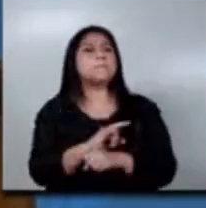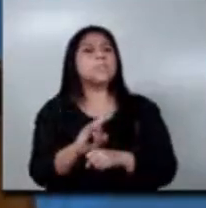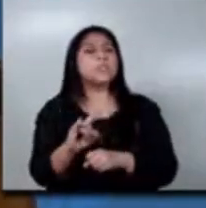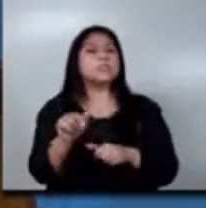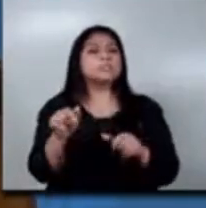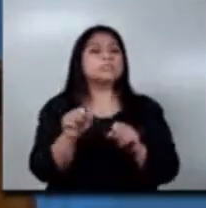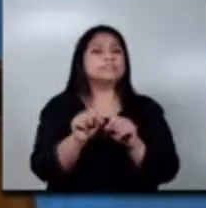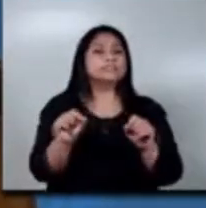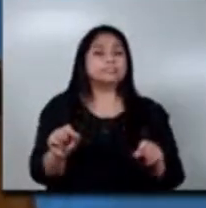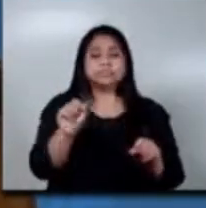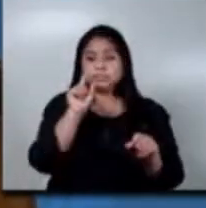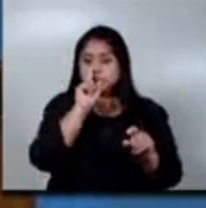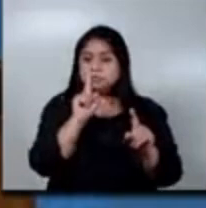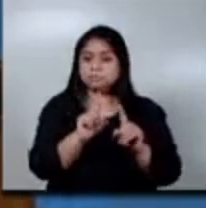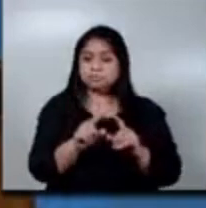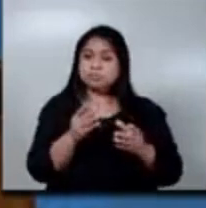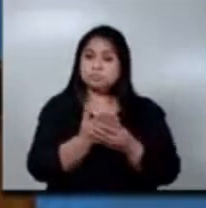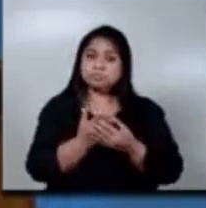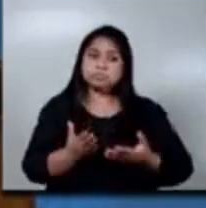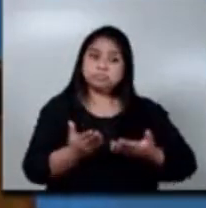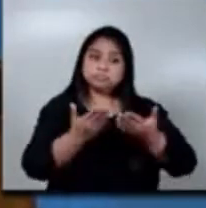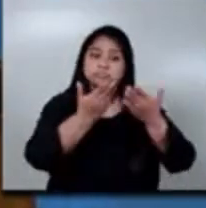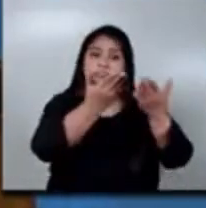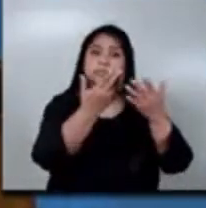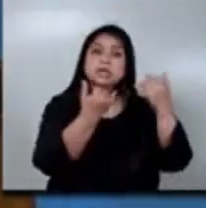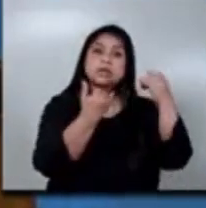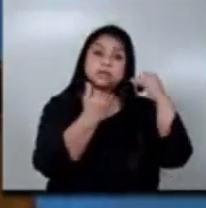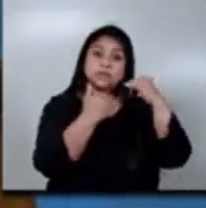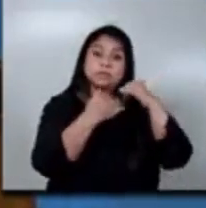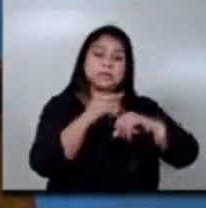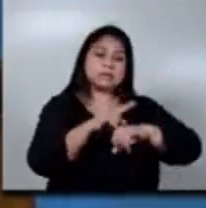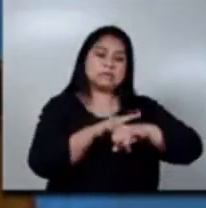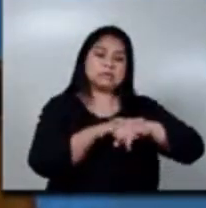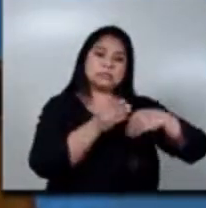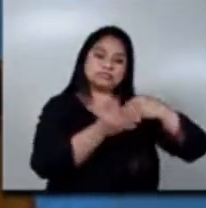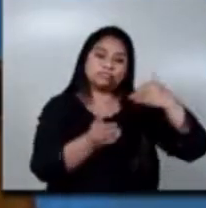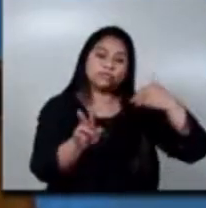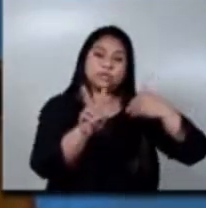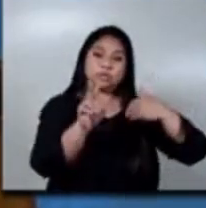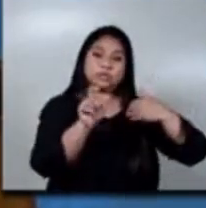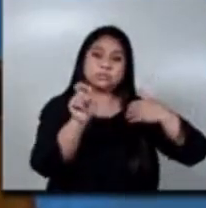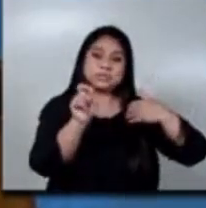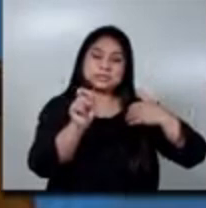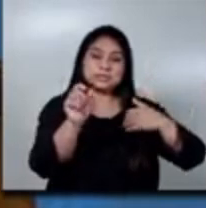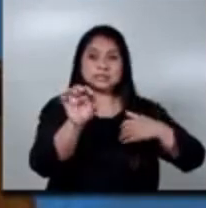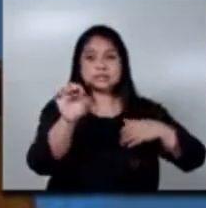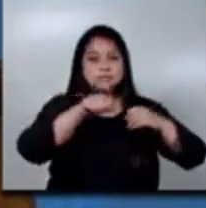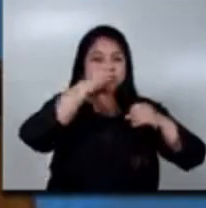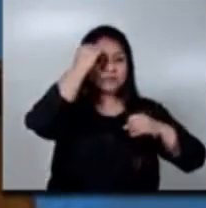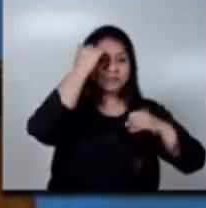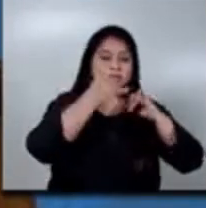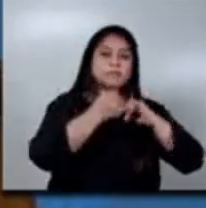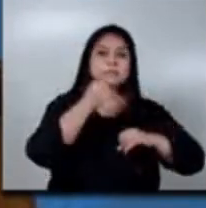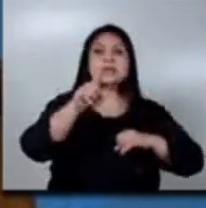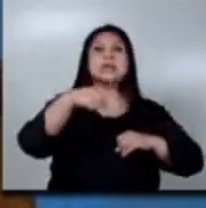y también para hacer entrega del informe en este plazo de los dos primeros meses, el cual vence ya el próximo